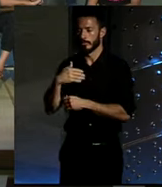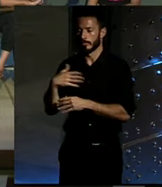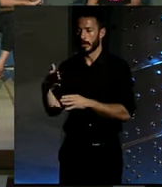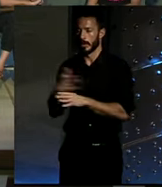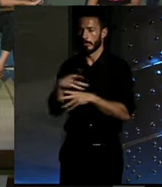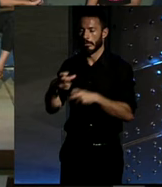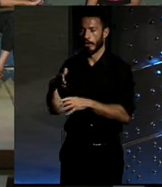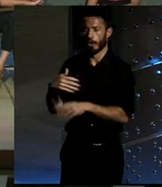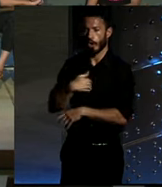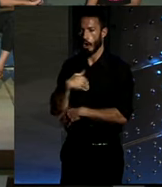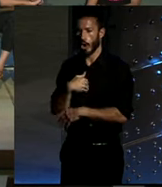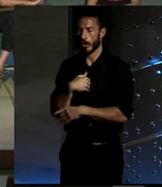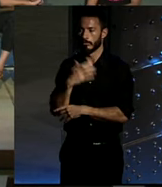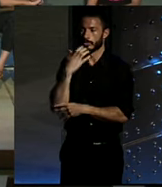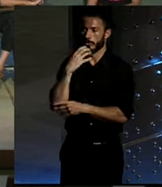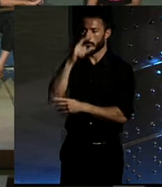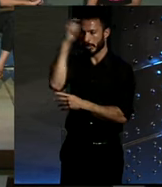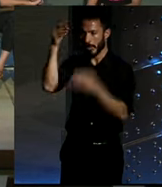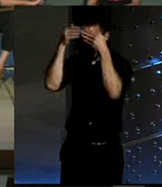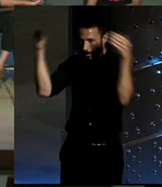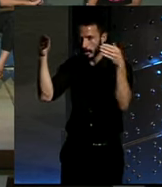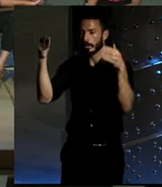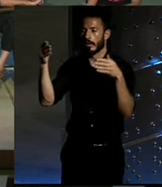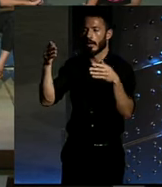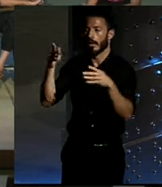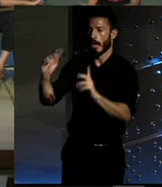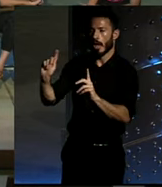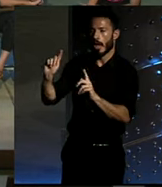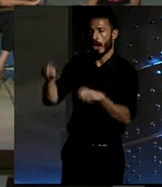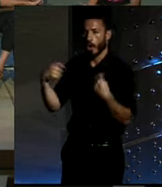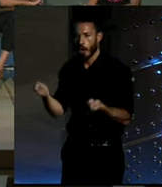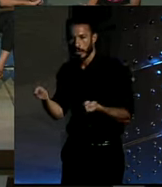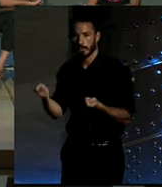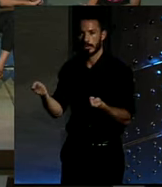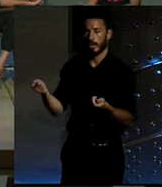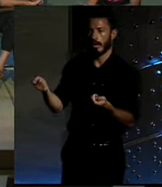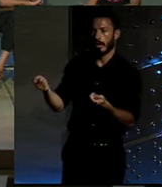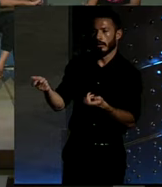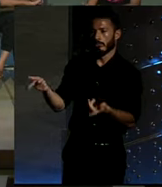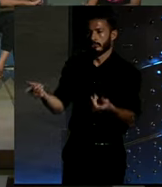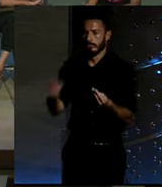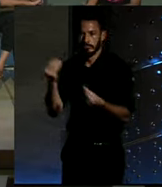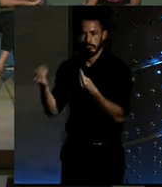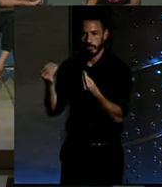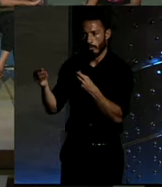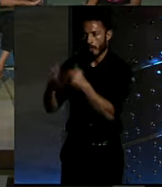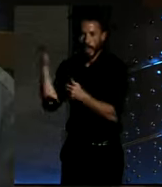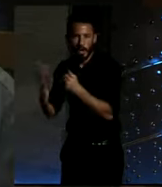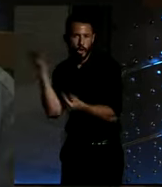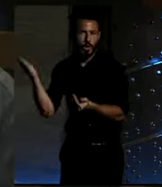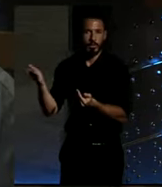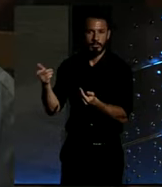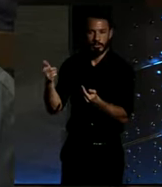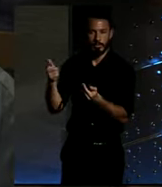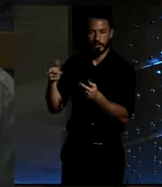como puede ser una mentalidad muy abierta, alguien ecologista, yo qué sé, un hipster, o lo que sea, y les encasillamos ya en